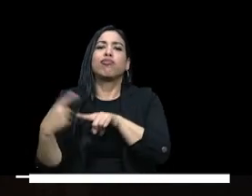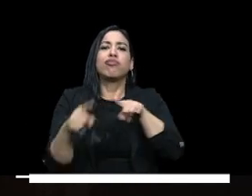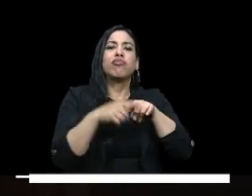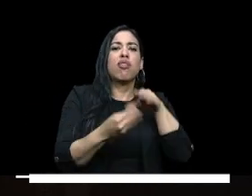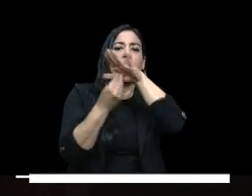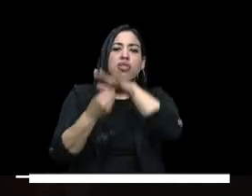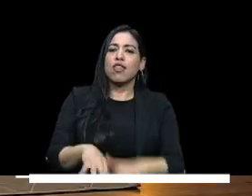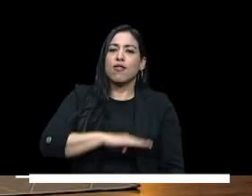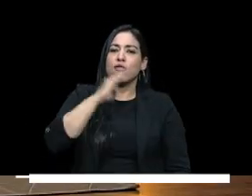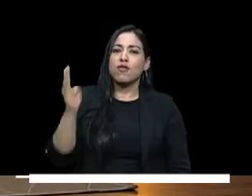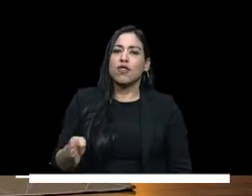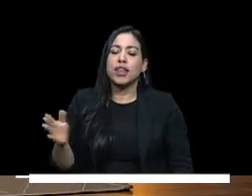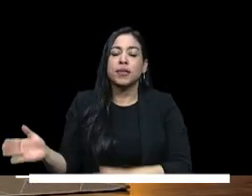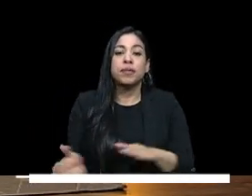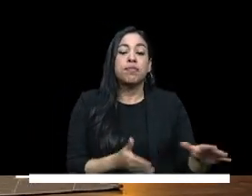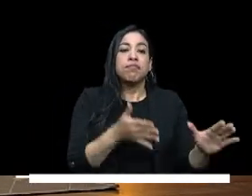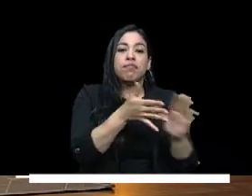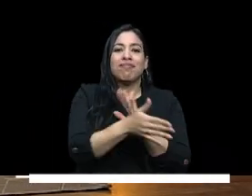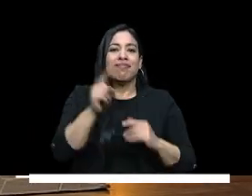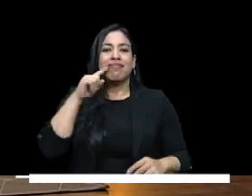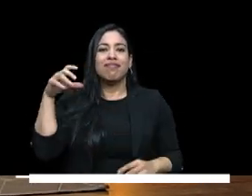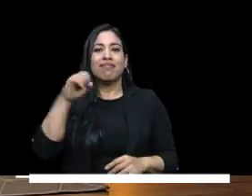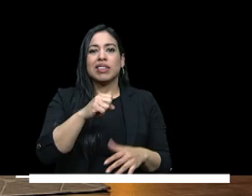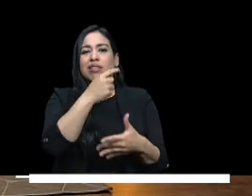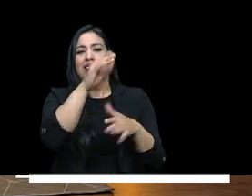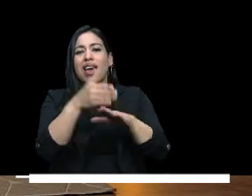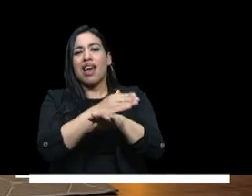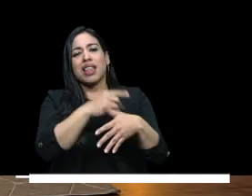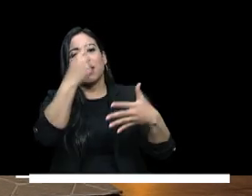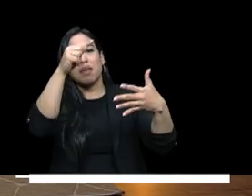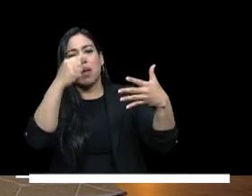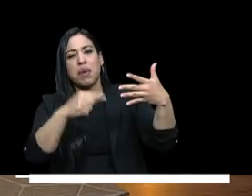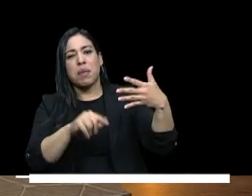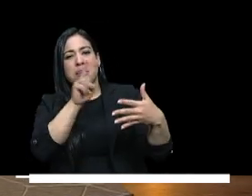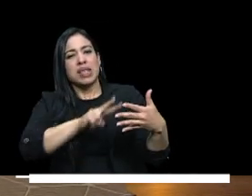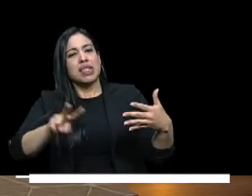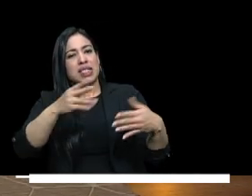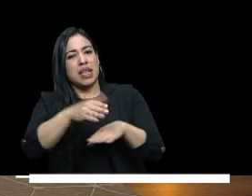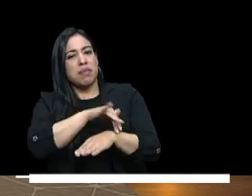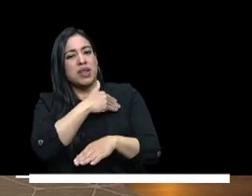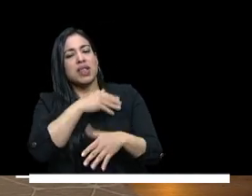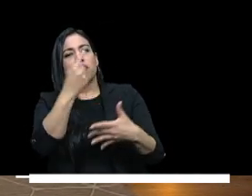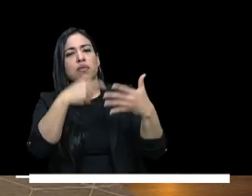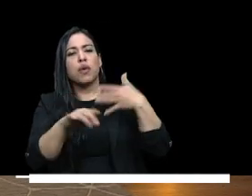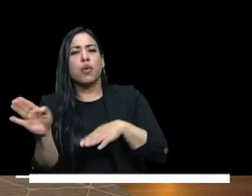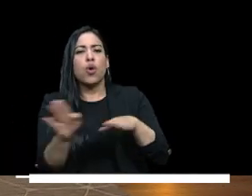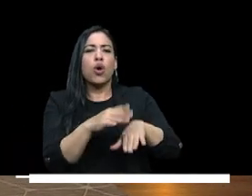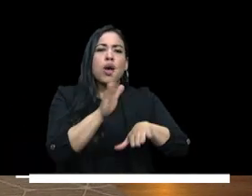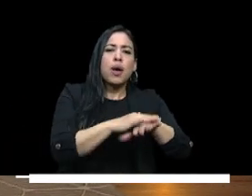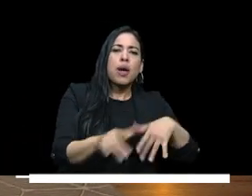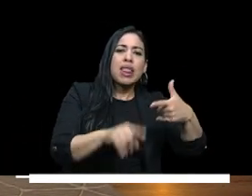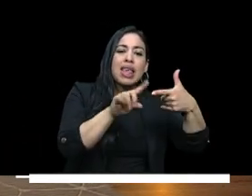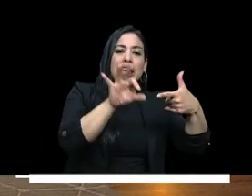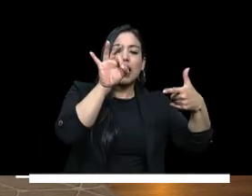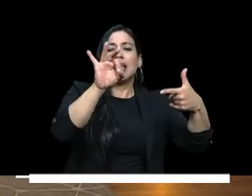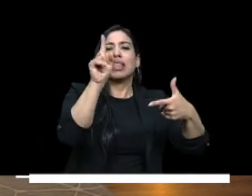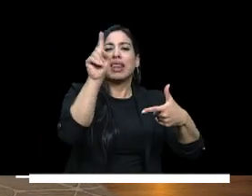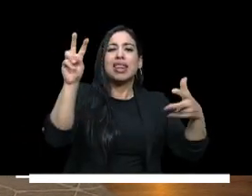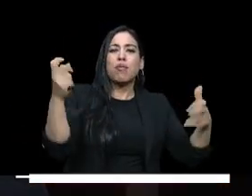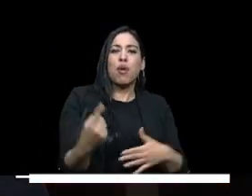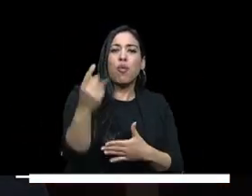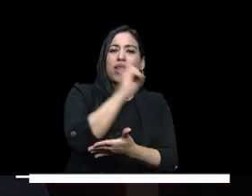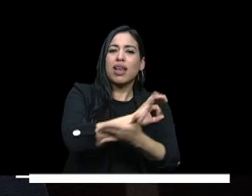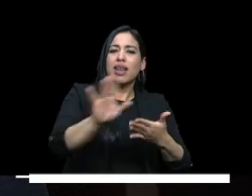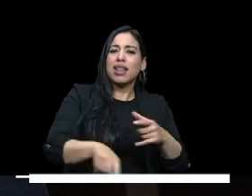antirracista pues uno de esos componentes que usted ha mencionado viceministro es el de política de gratuidad de la matrícula y